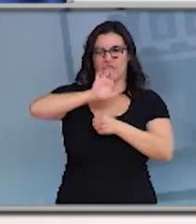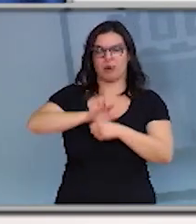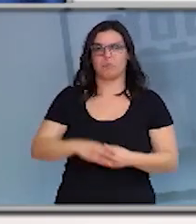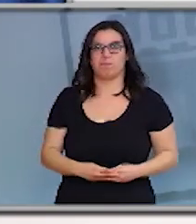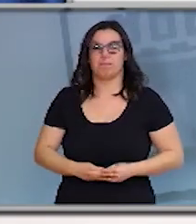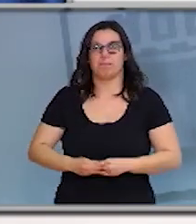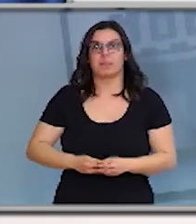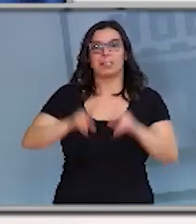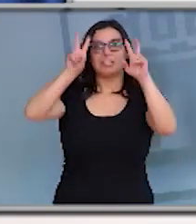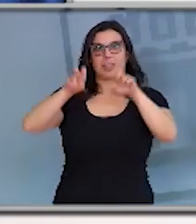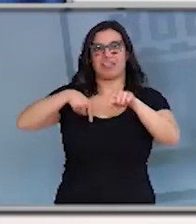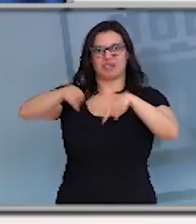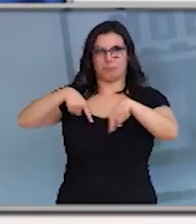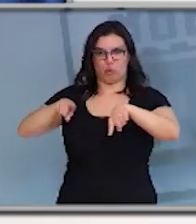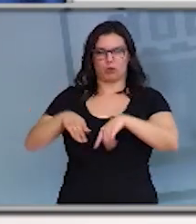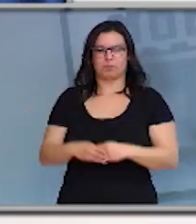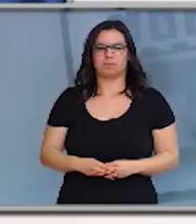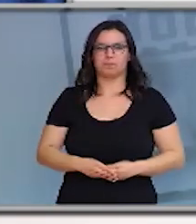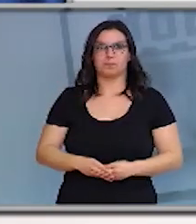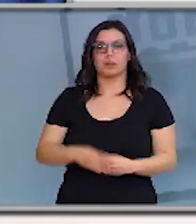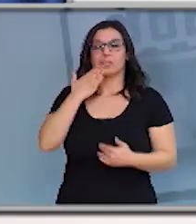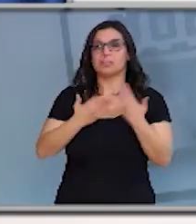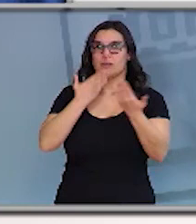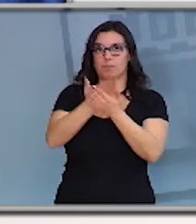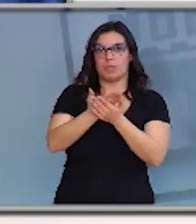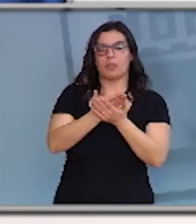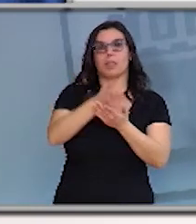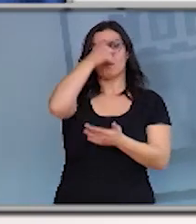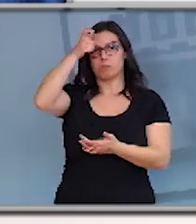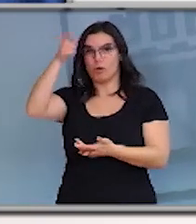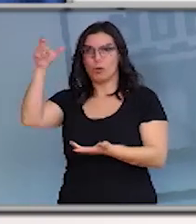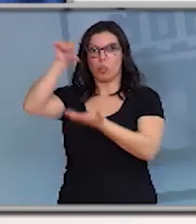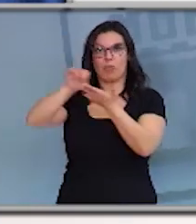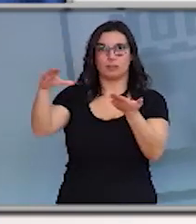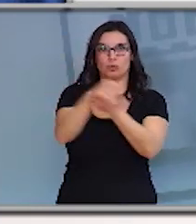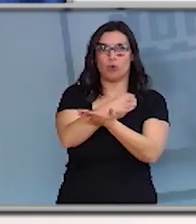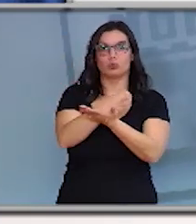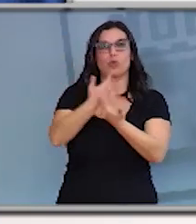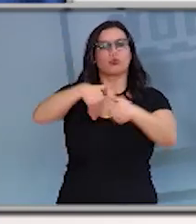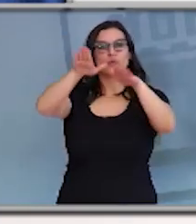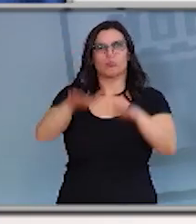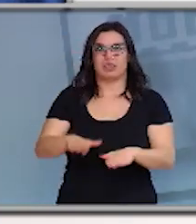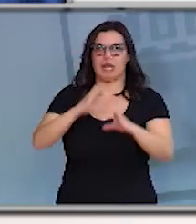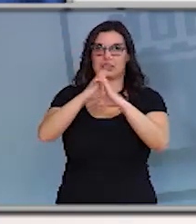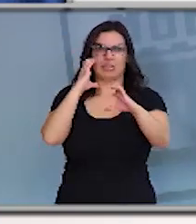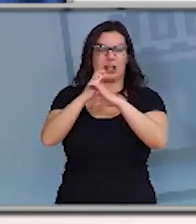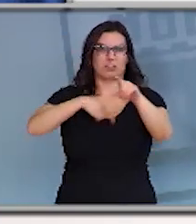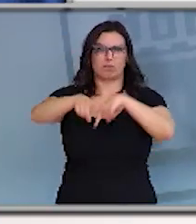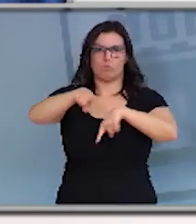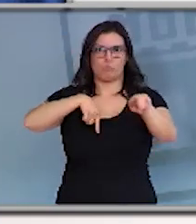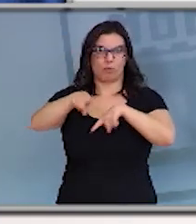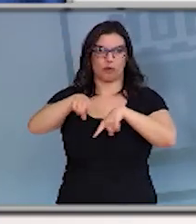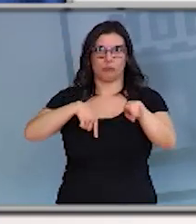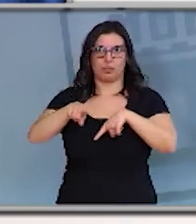transporte, se solicita a todos los municipios de la comunidad la suspensión del transporte urbano colectivo a